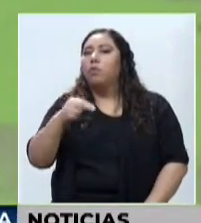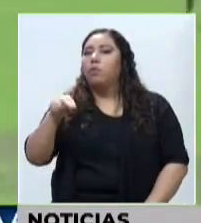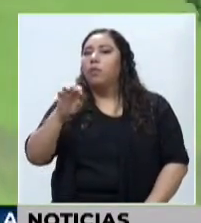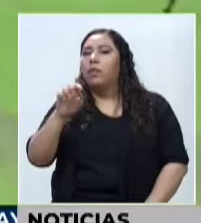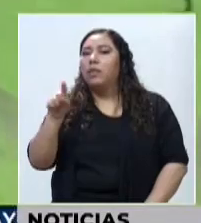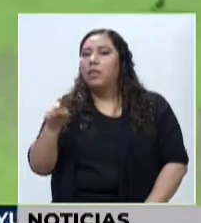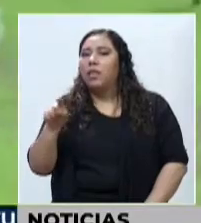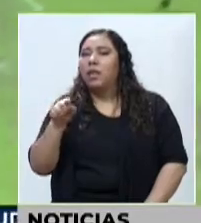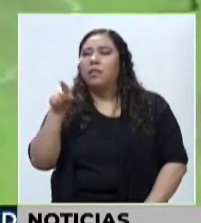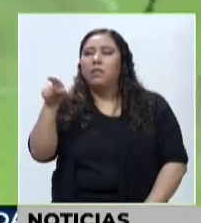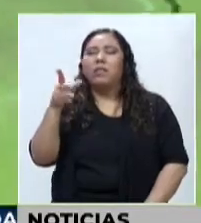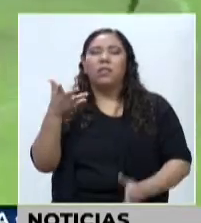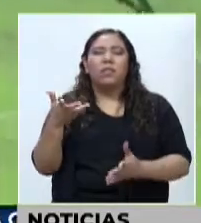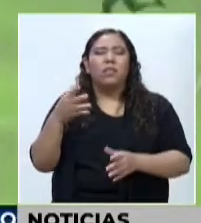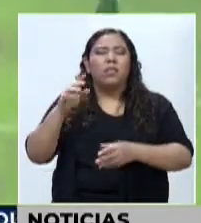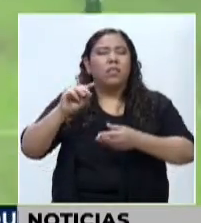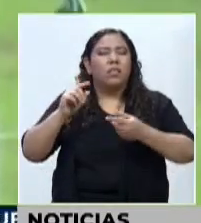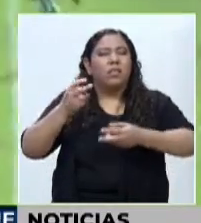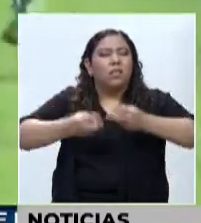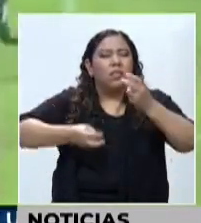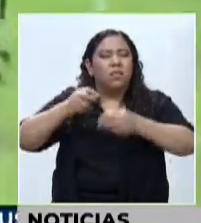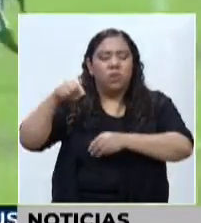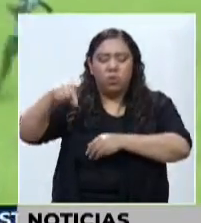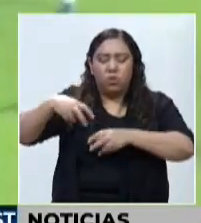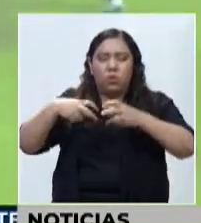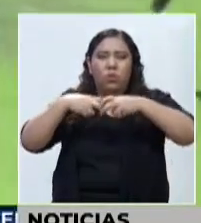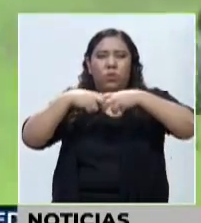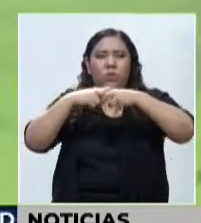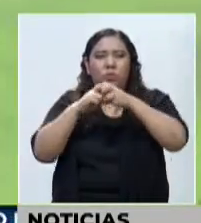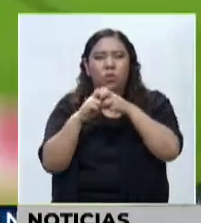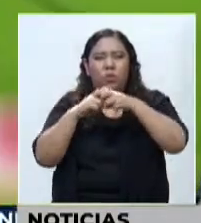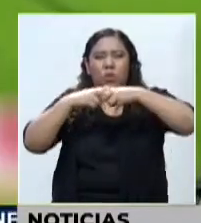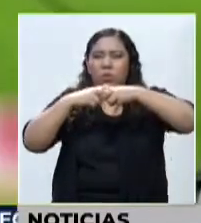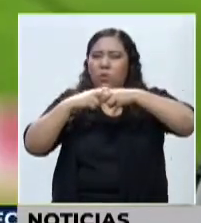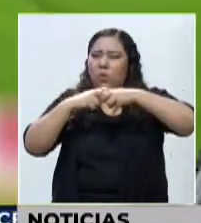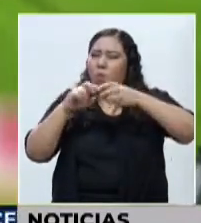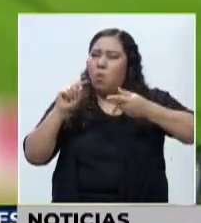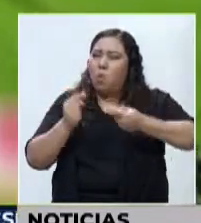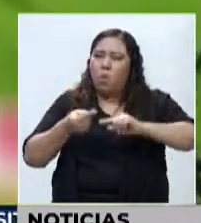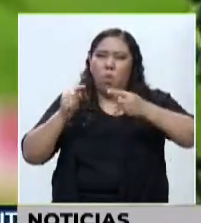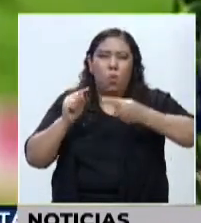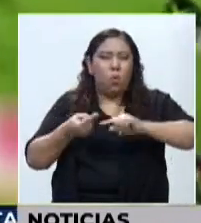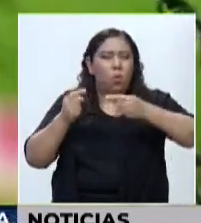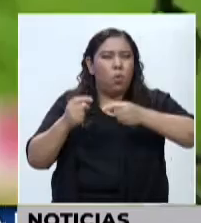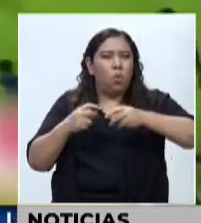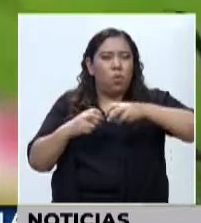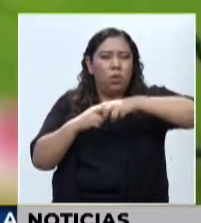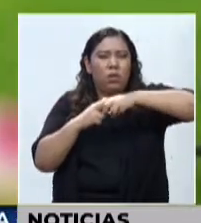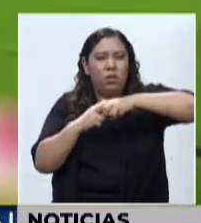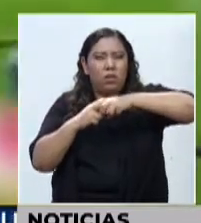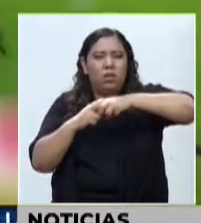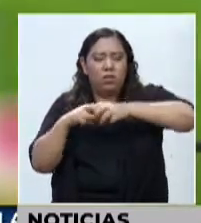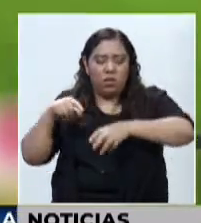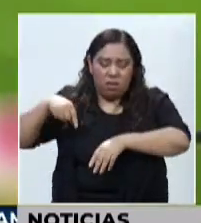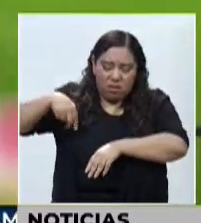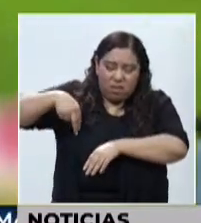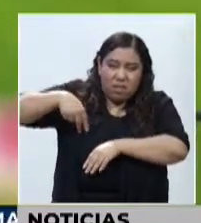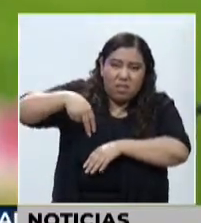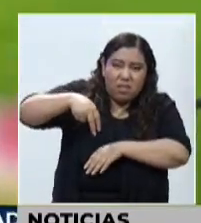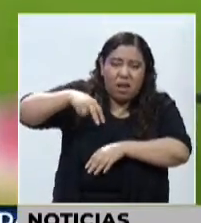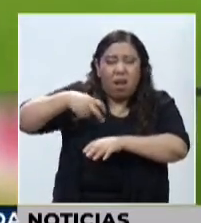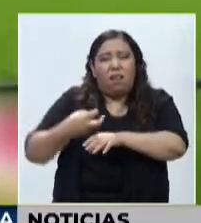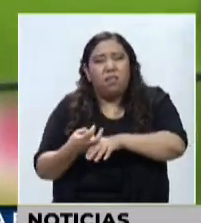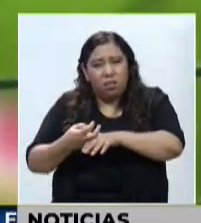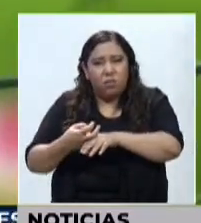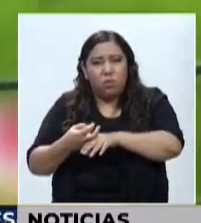Ha viajado a San Pedro Sula donde el doctor Oscar Berites lo intervina quirúrgicamente. El futbolista se perdió la National